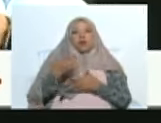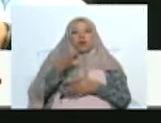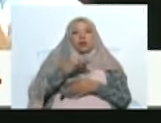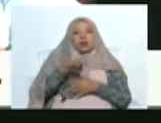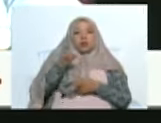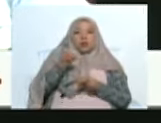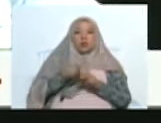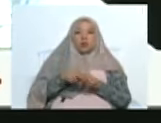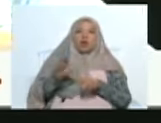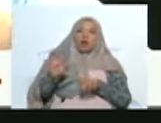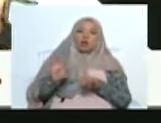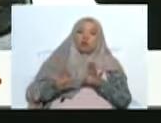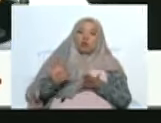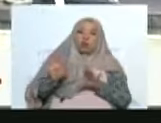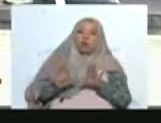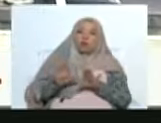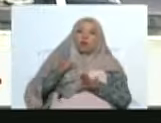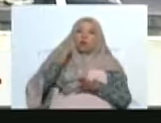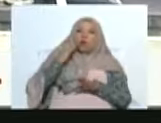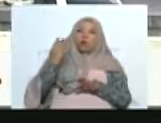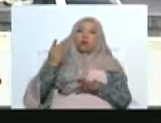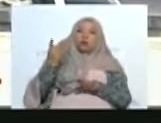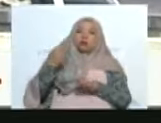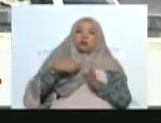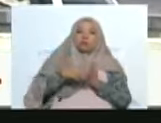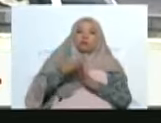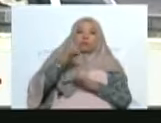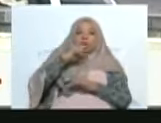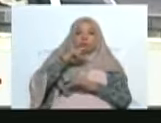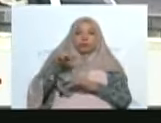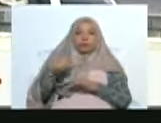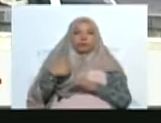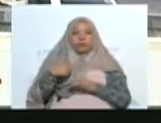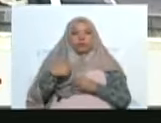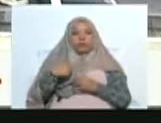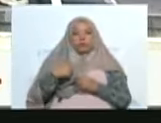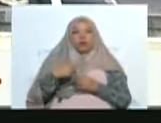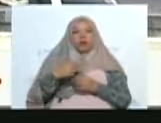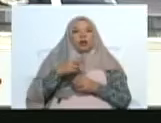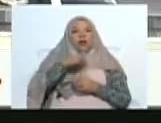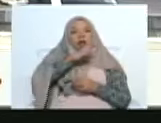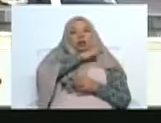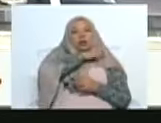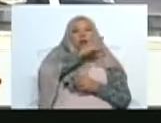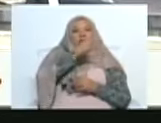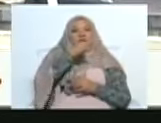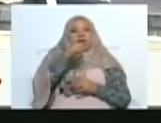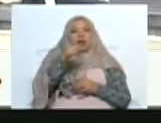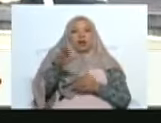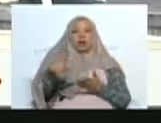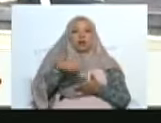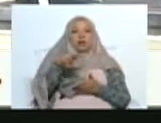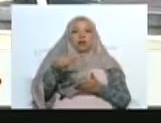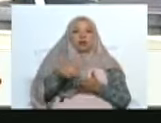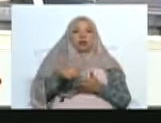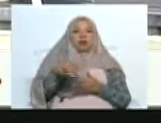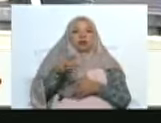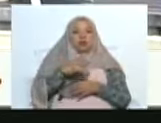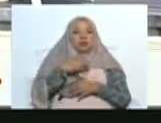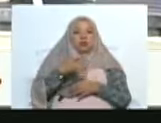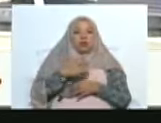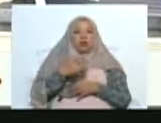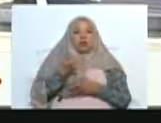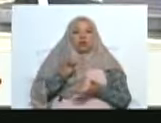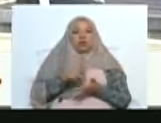turismo regenerativo, la regeneración de la identidad nacional, el sentirse,